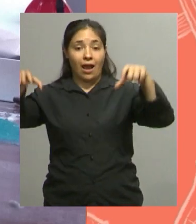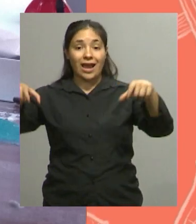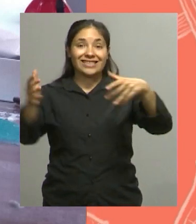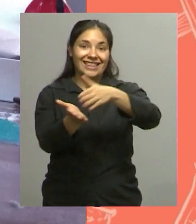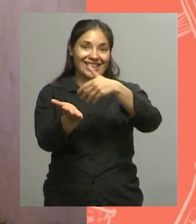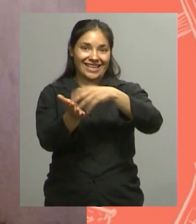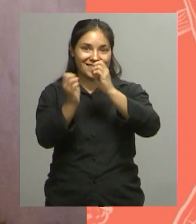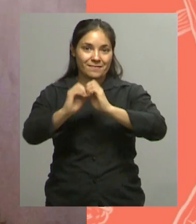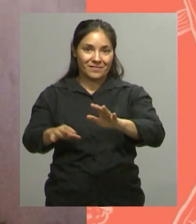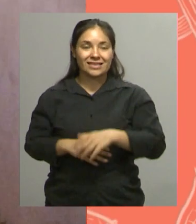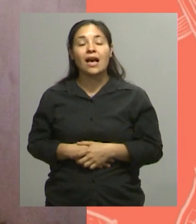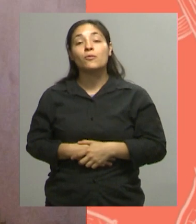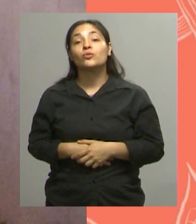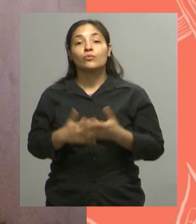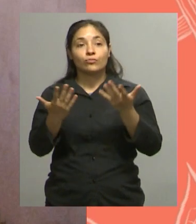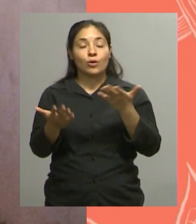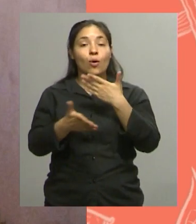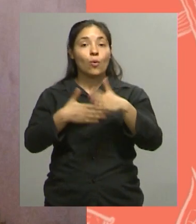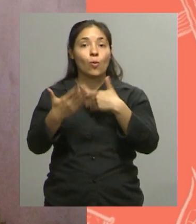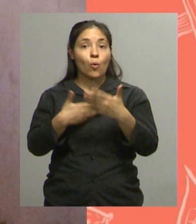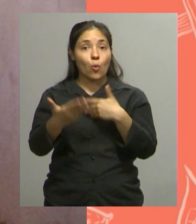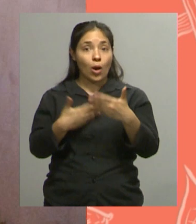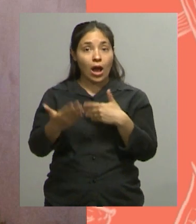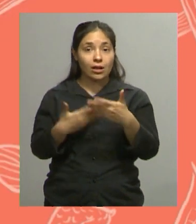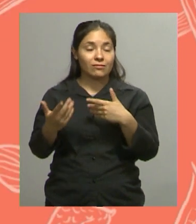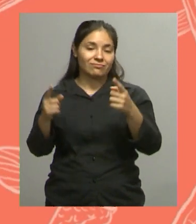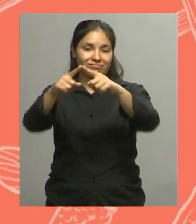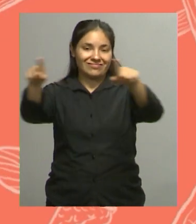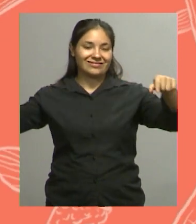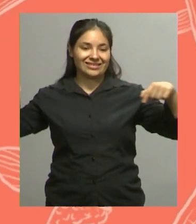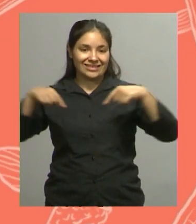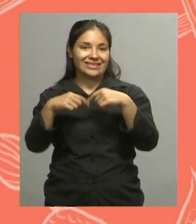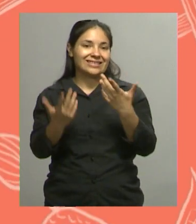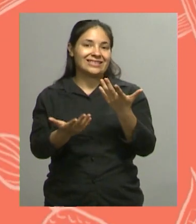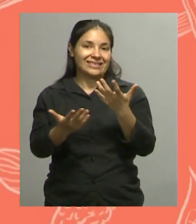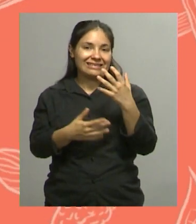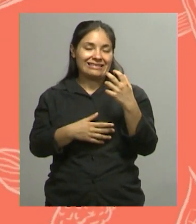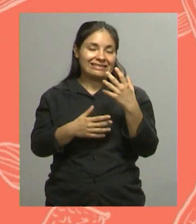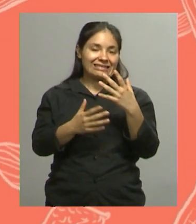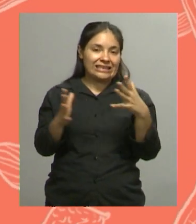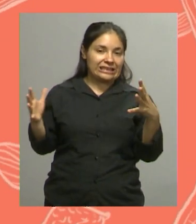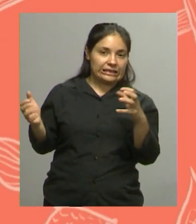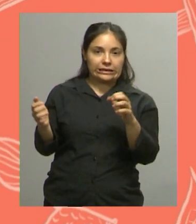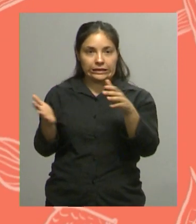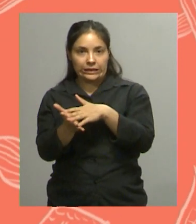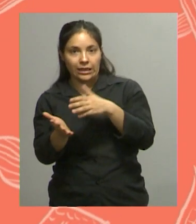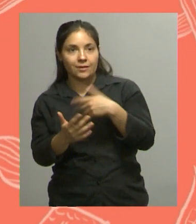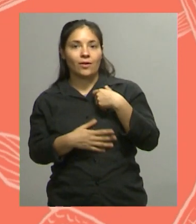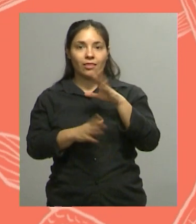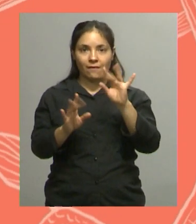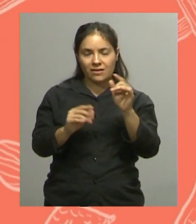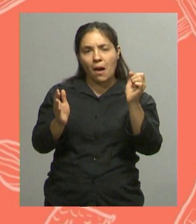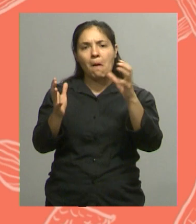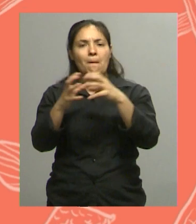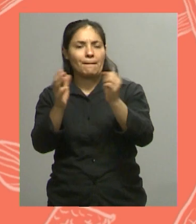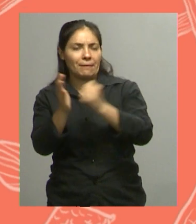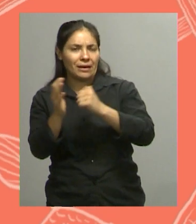jugando En un baldío En un baldío nos costó mucho era una cancha que estaba llena de espinas,